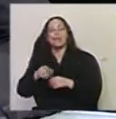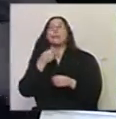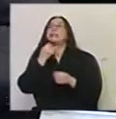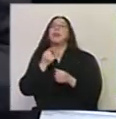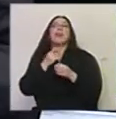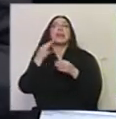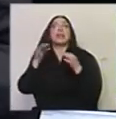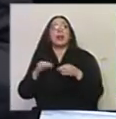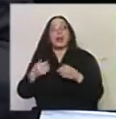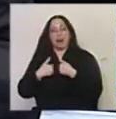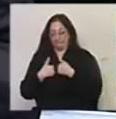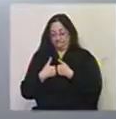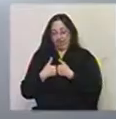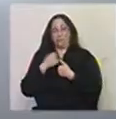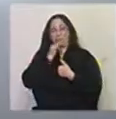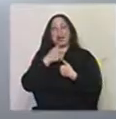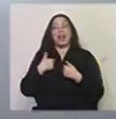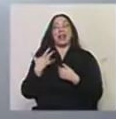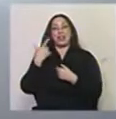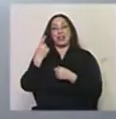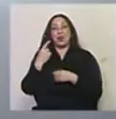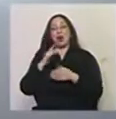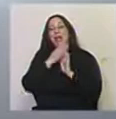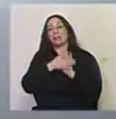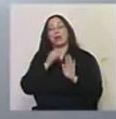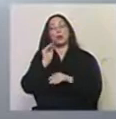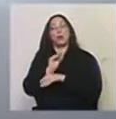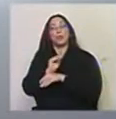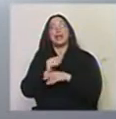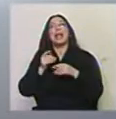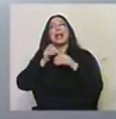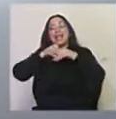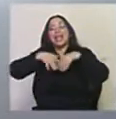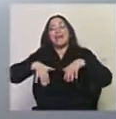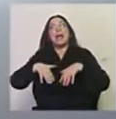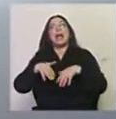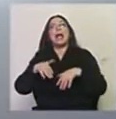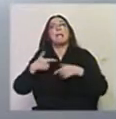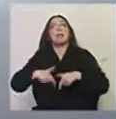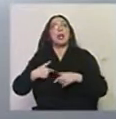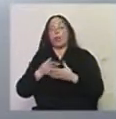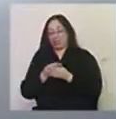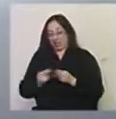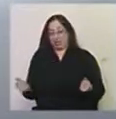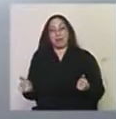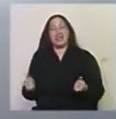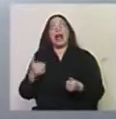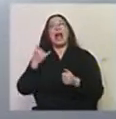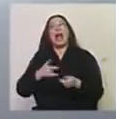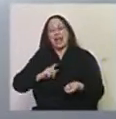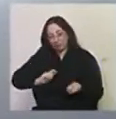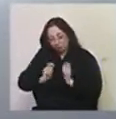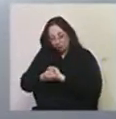detalles, el mío. Yo soy el Director Nacional de Cultura. En un esquema de Ministerio, mi cargo desaparece. Por lo tanto, hay reconversión